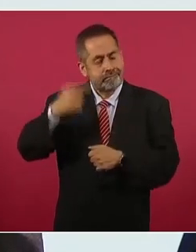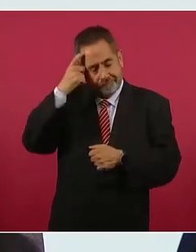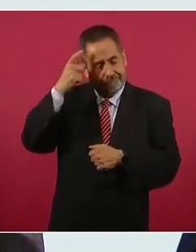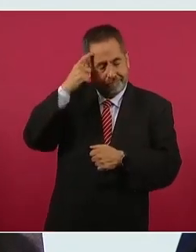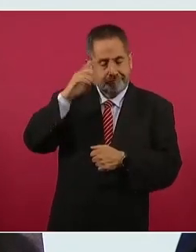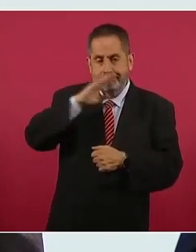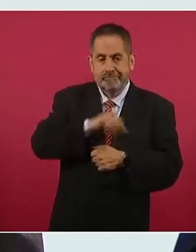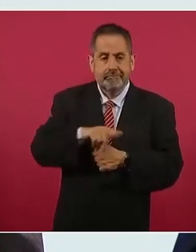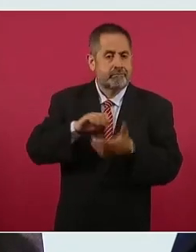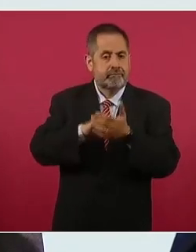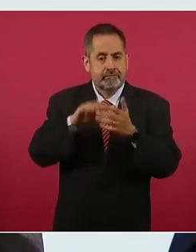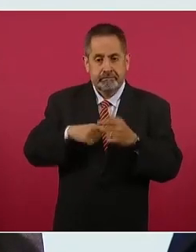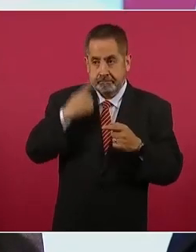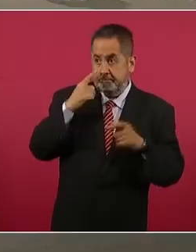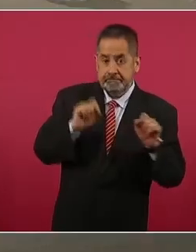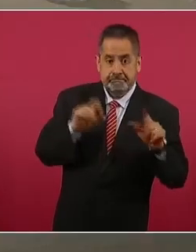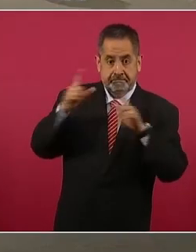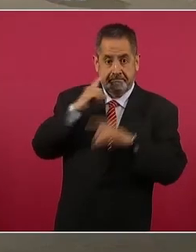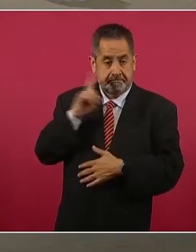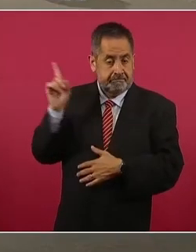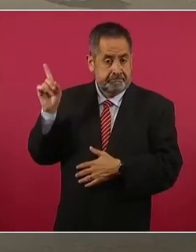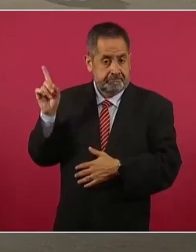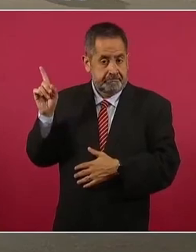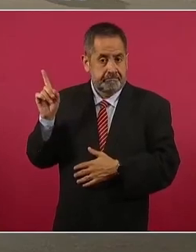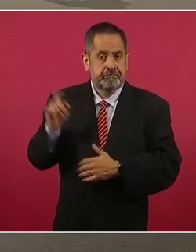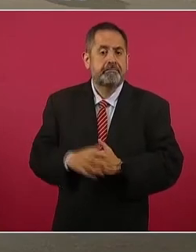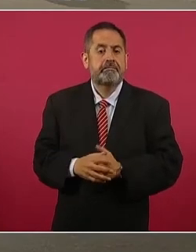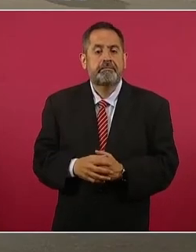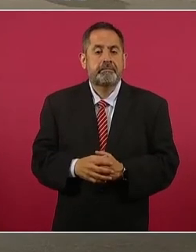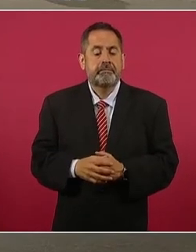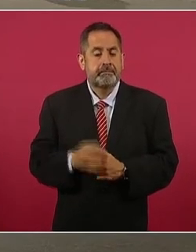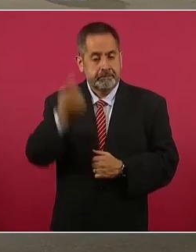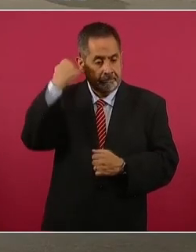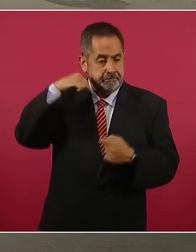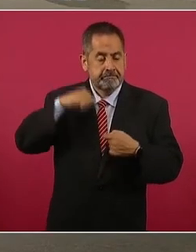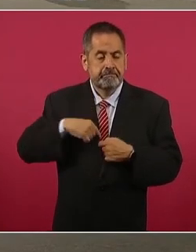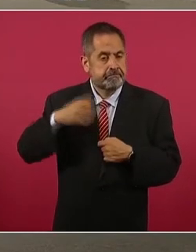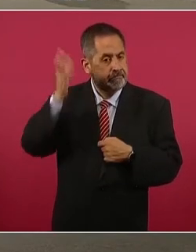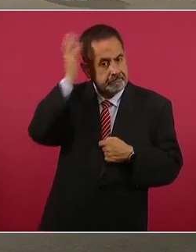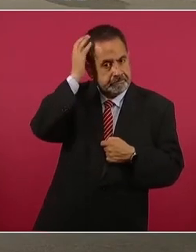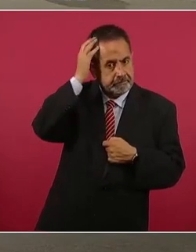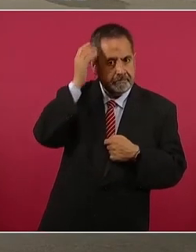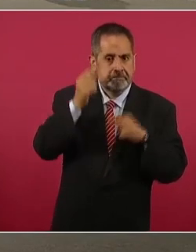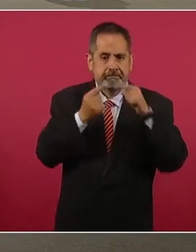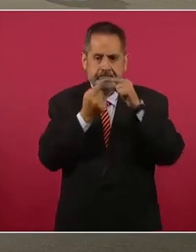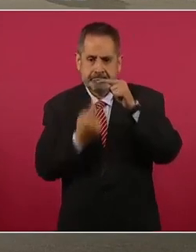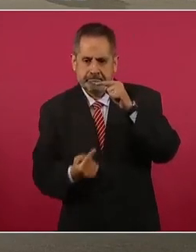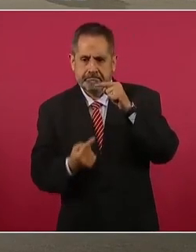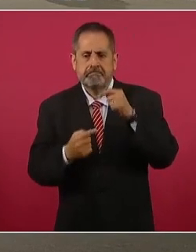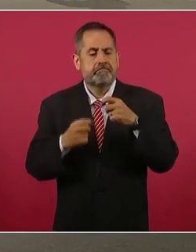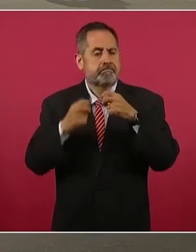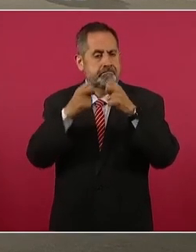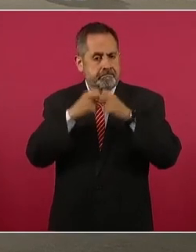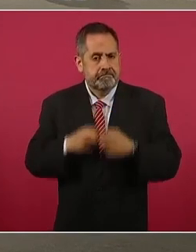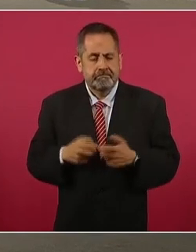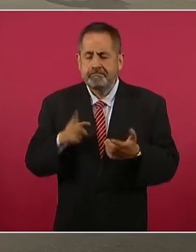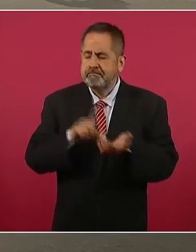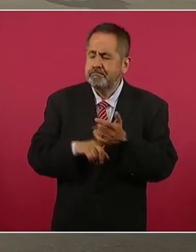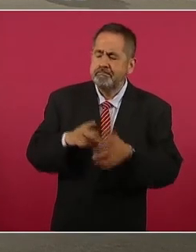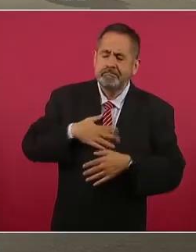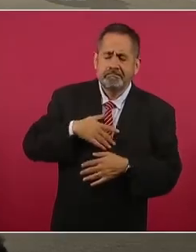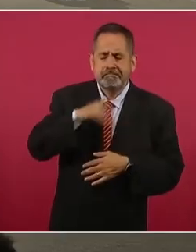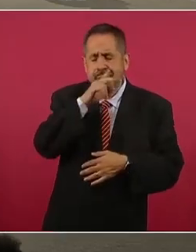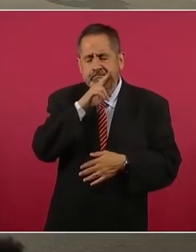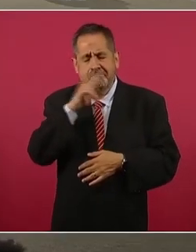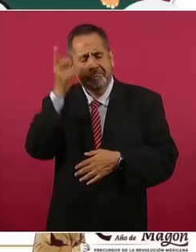como podemos ver en la siguiente. En el sistema nervioso se pueden presentar somnolencia, irritabilidad,